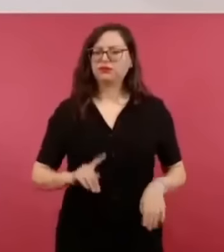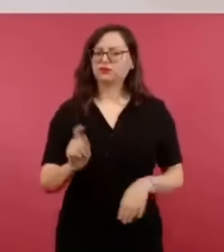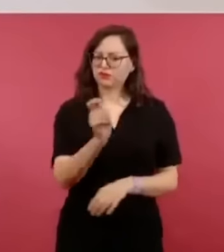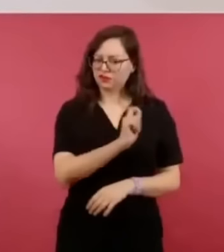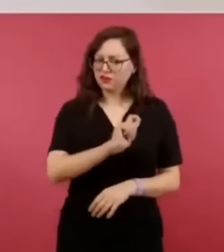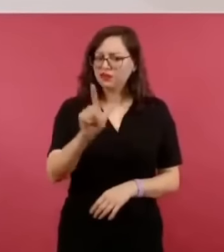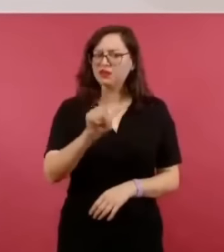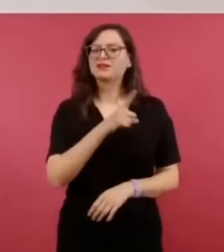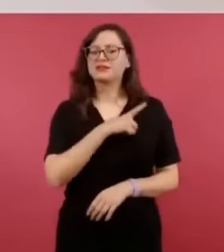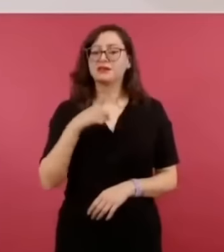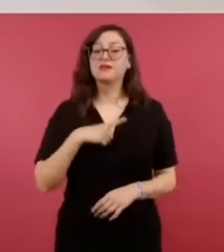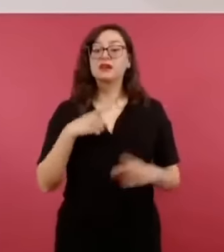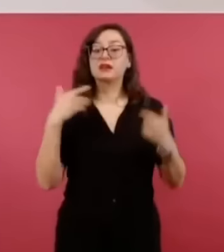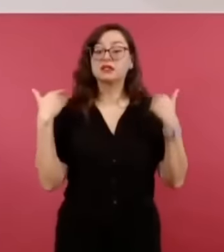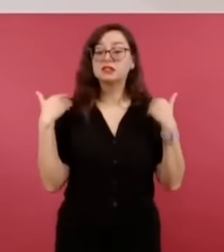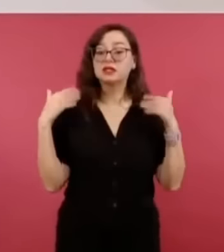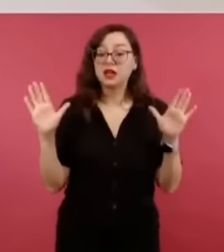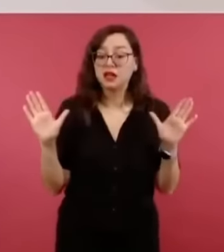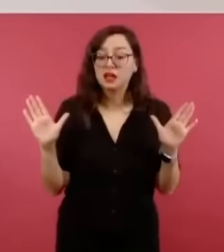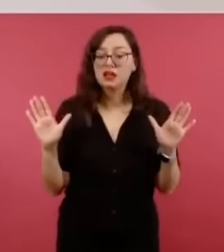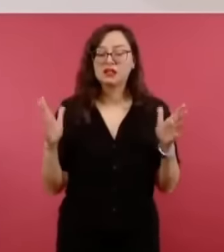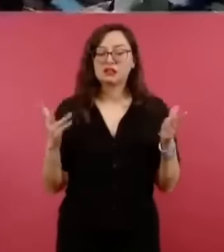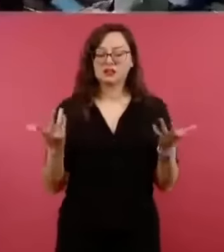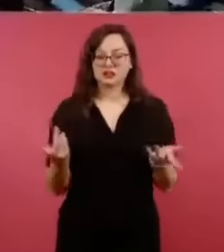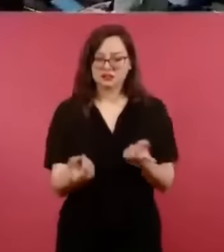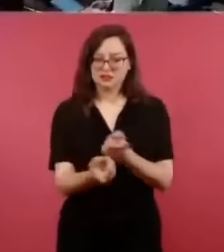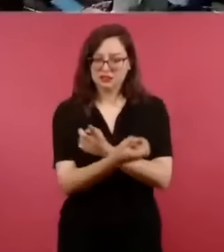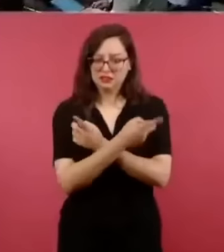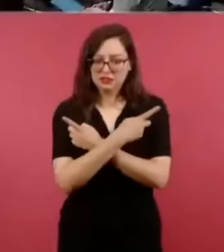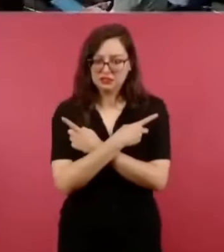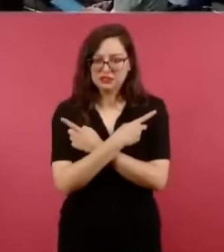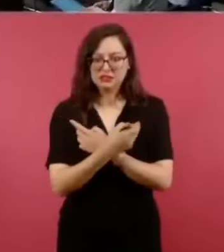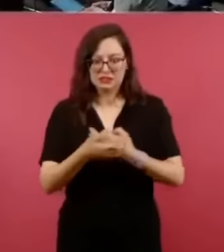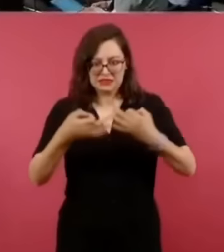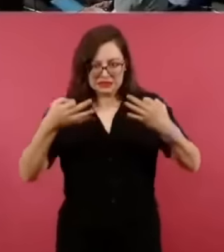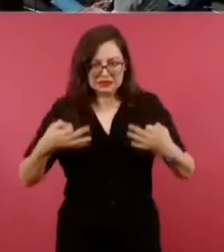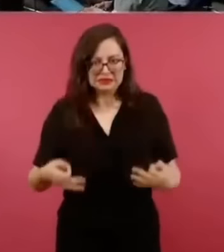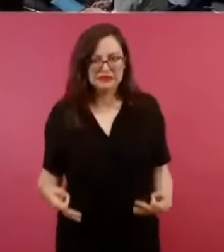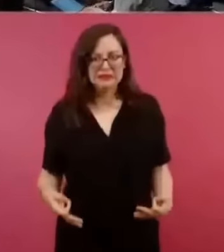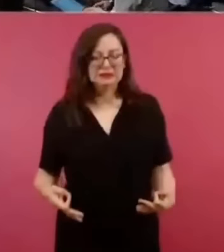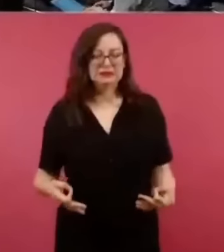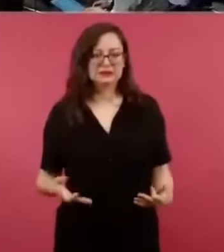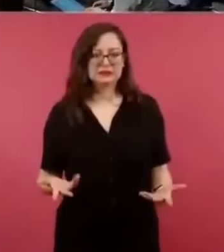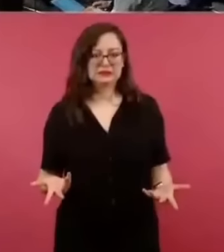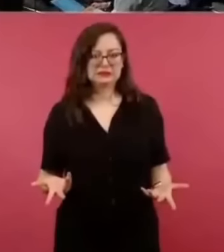de decencia y